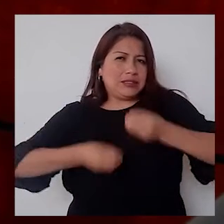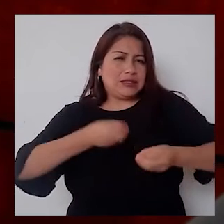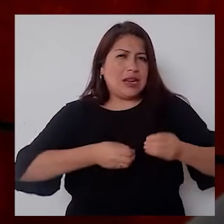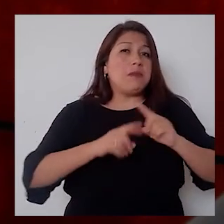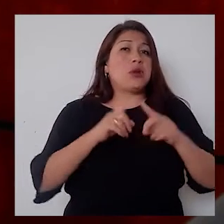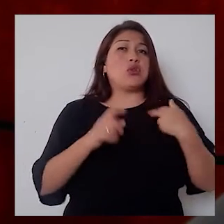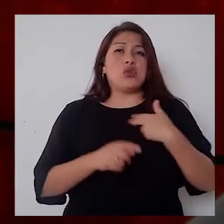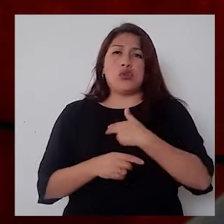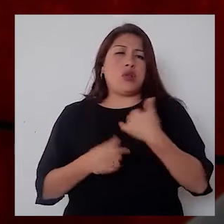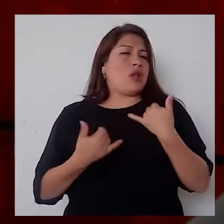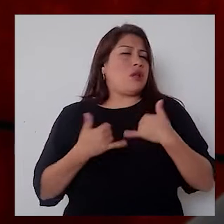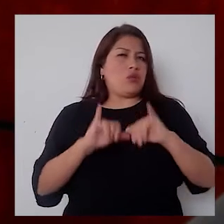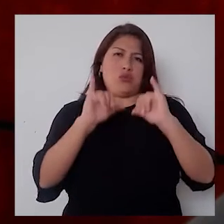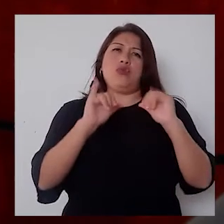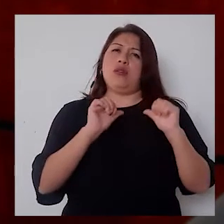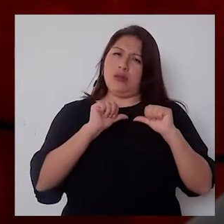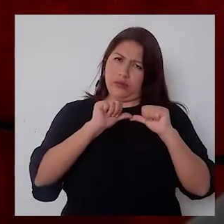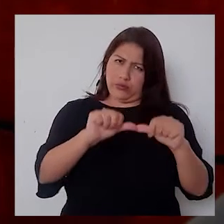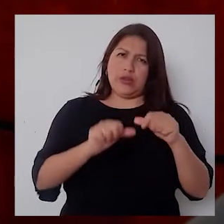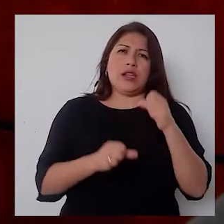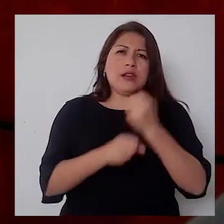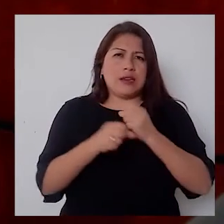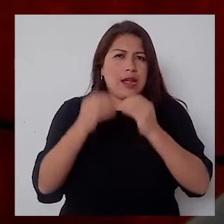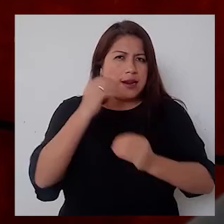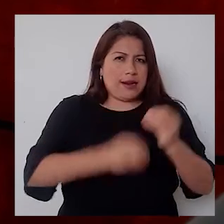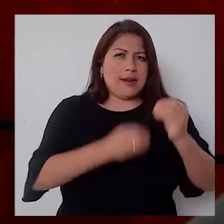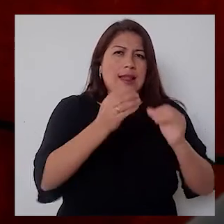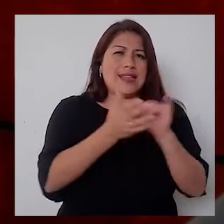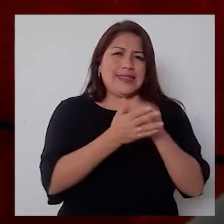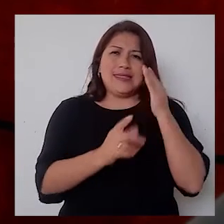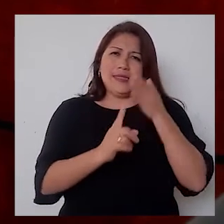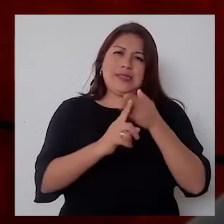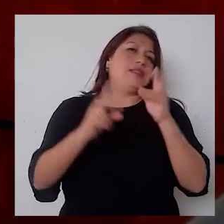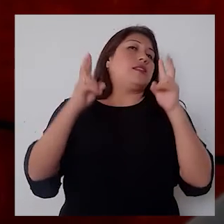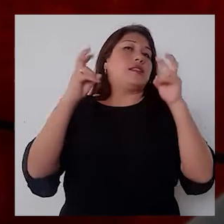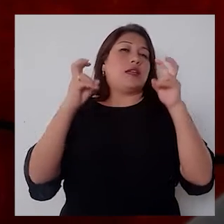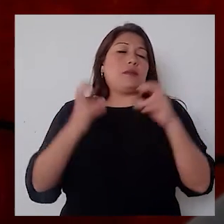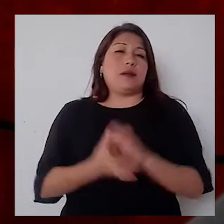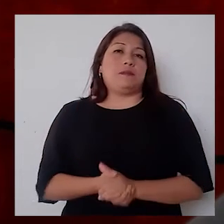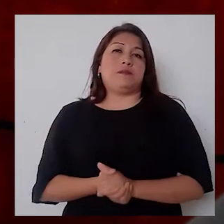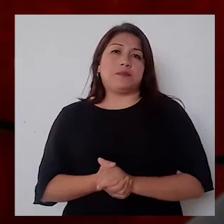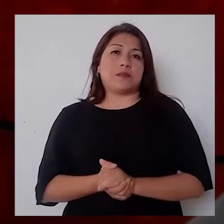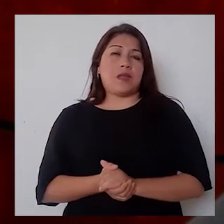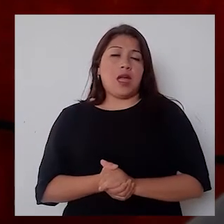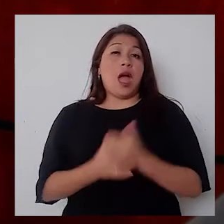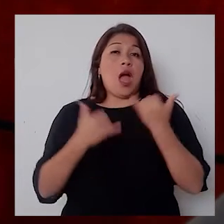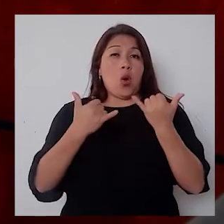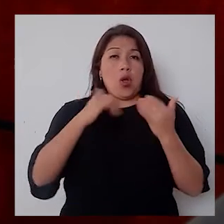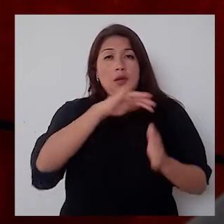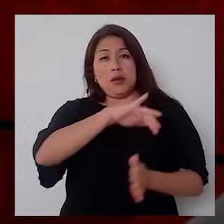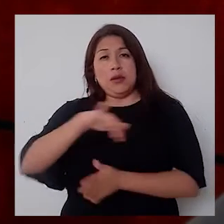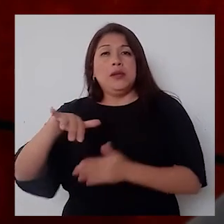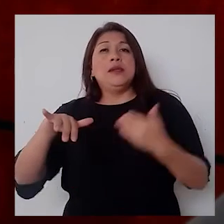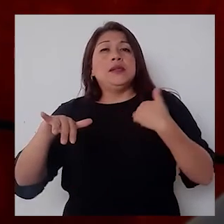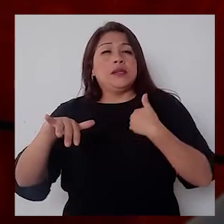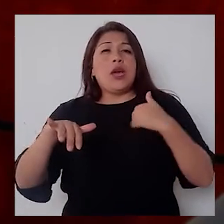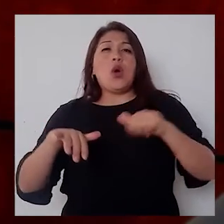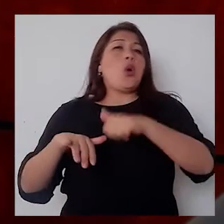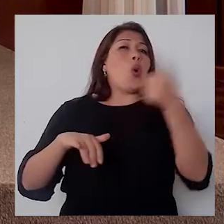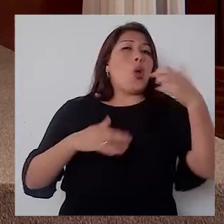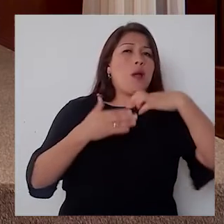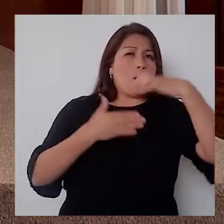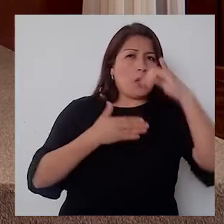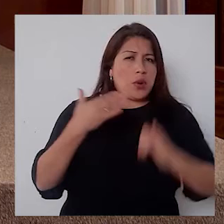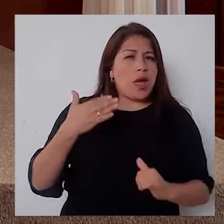de inmediato para continuar con ese tema. A la par, tenemos un proyecto que consiste en hacer